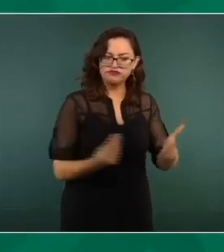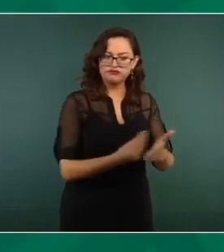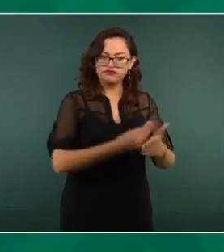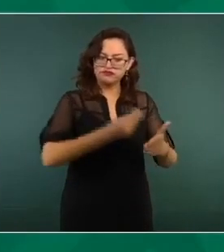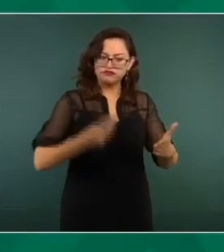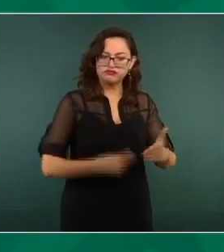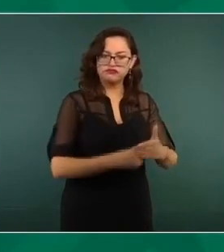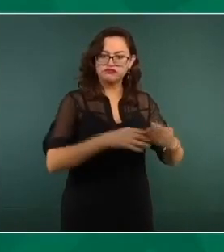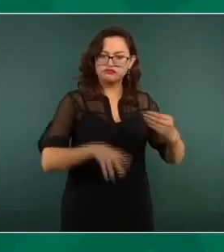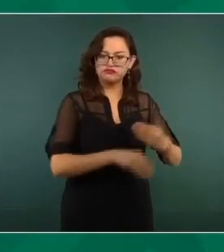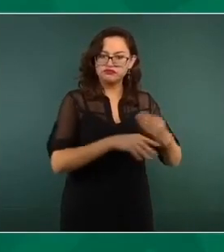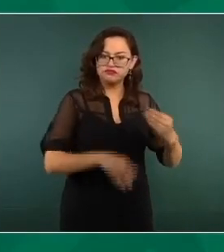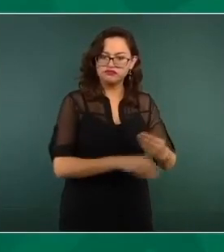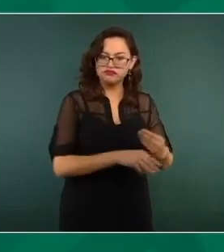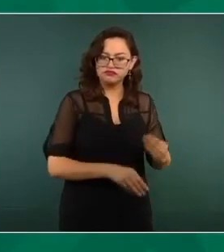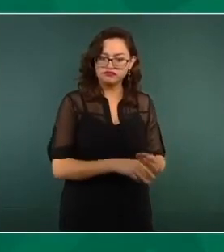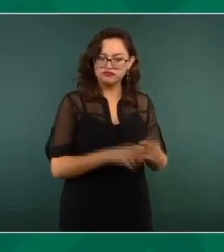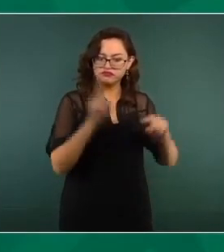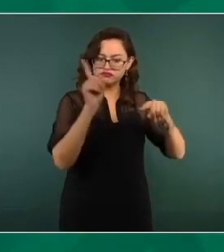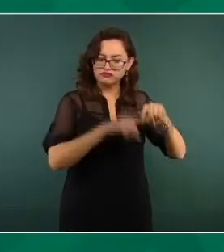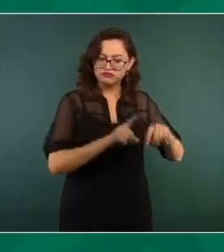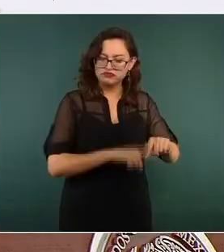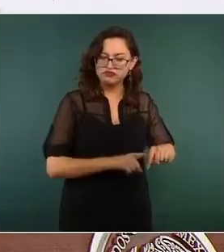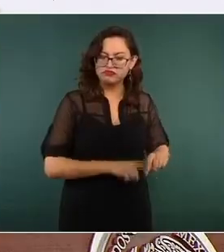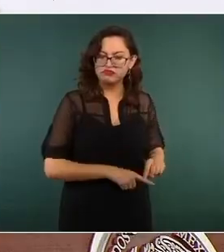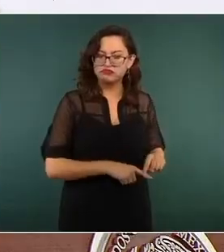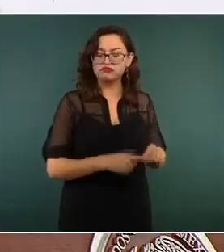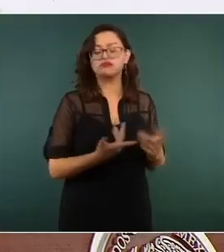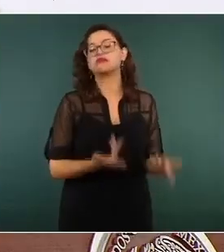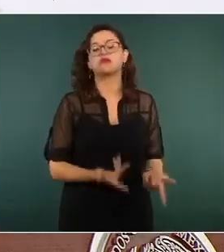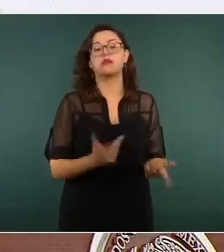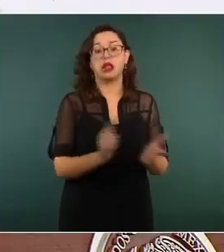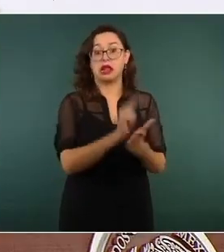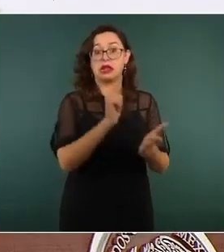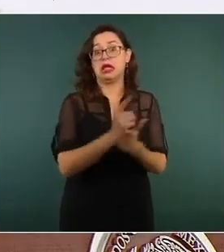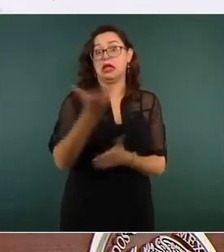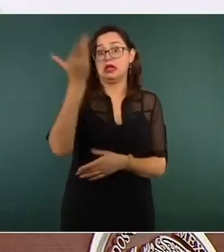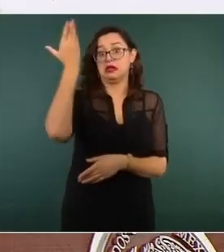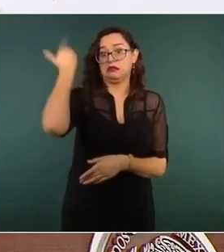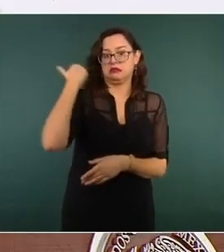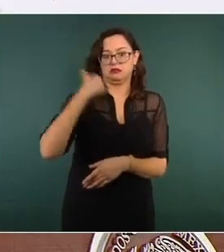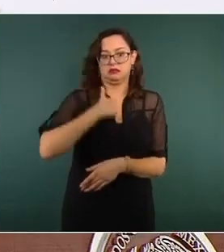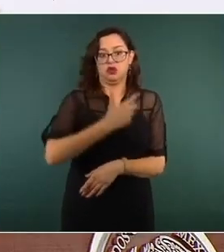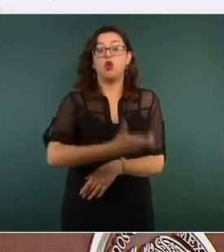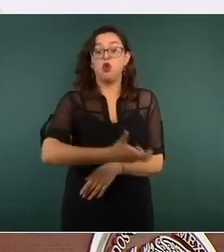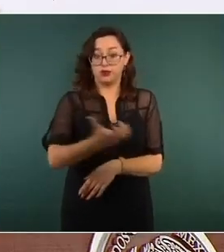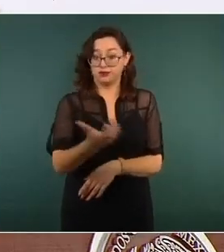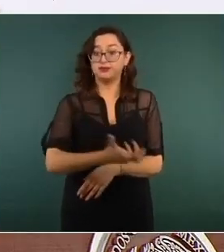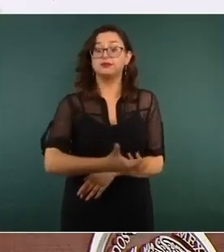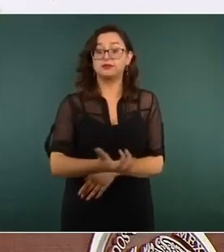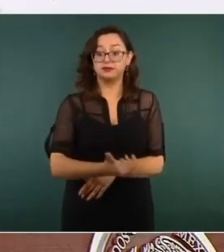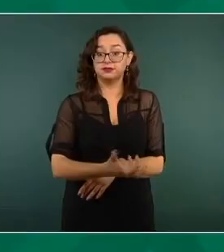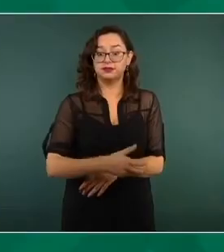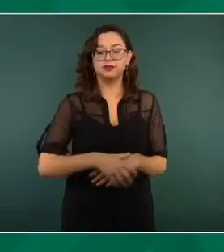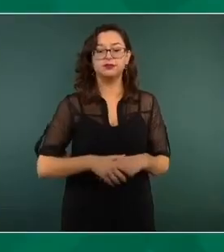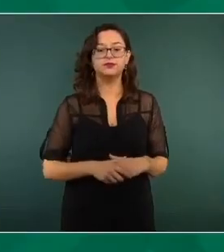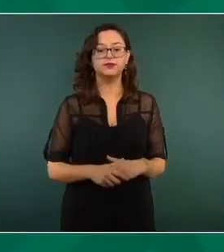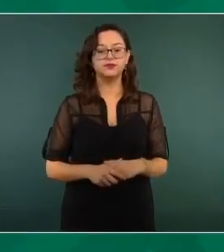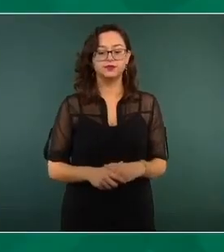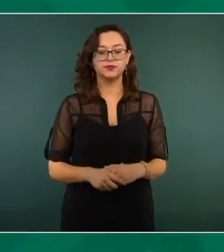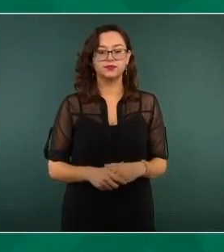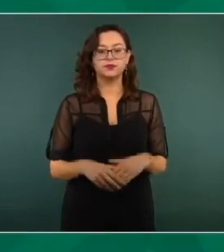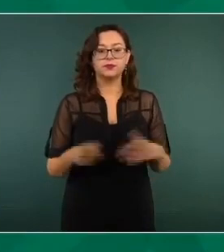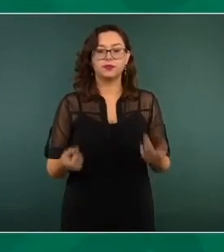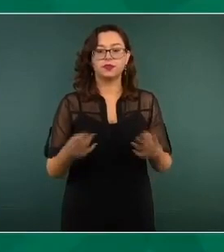No hubiera quitado su servidor el control del